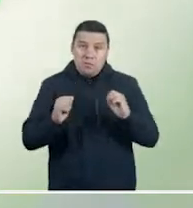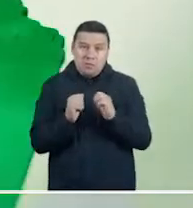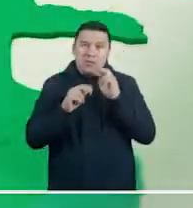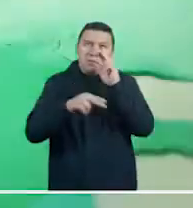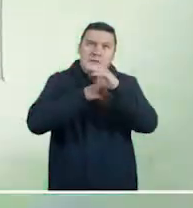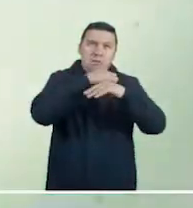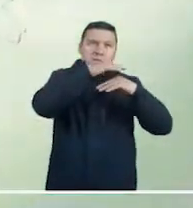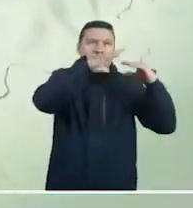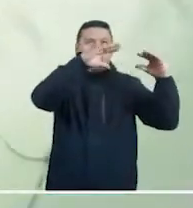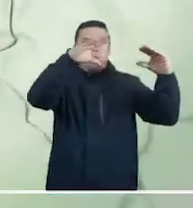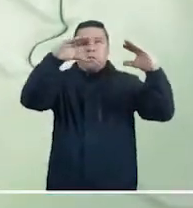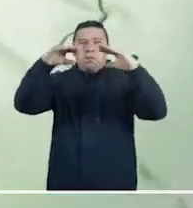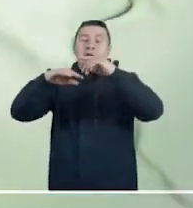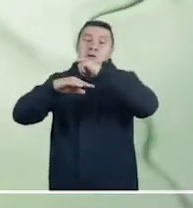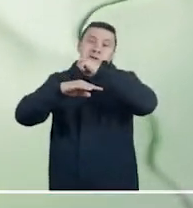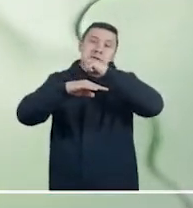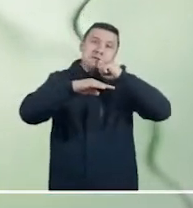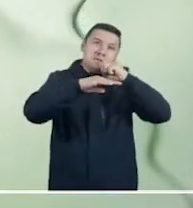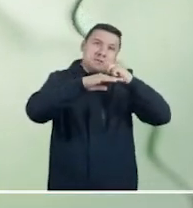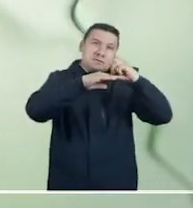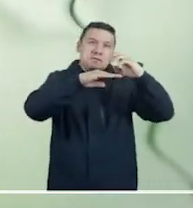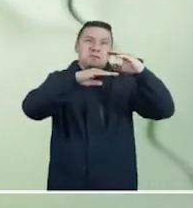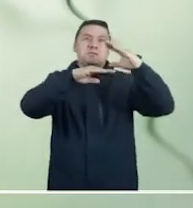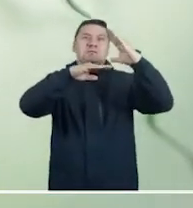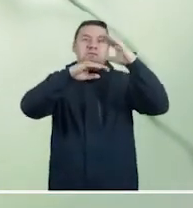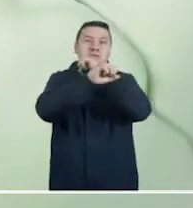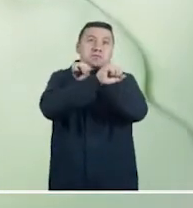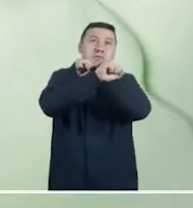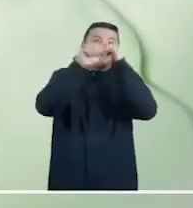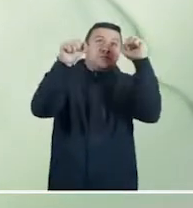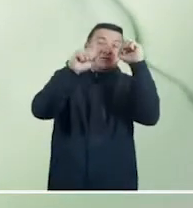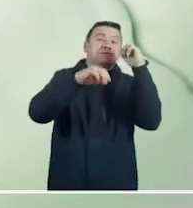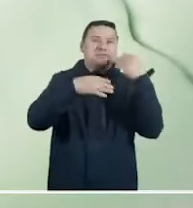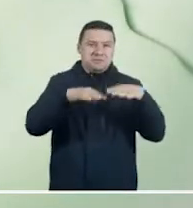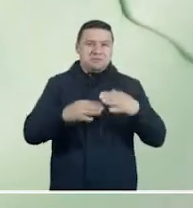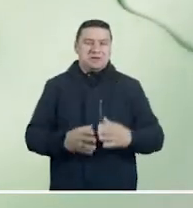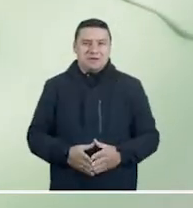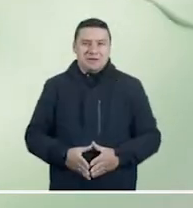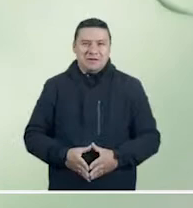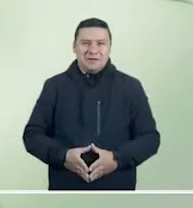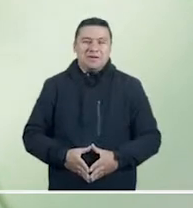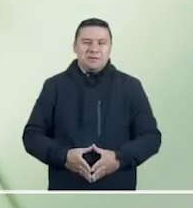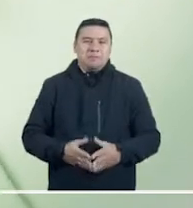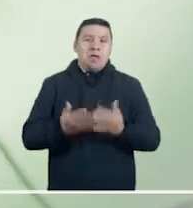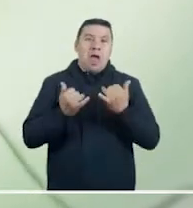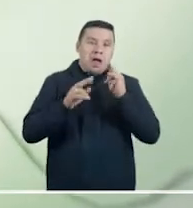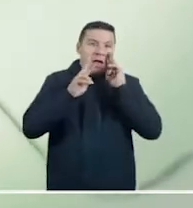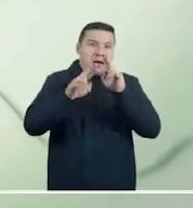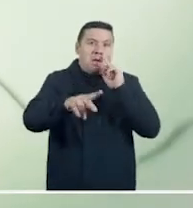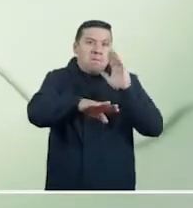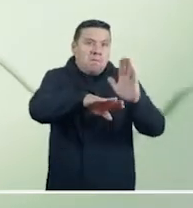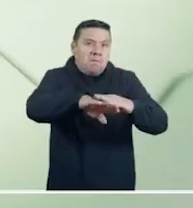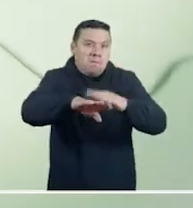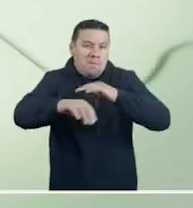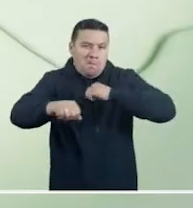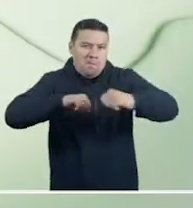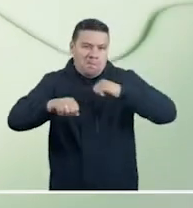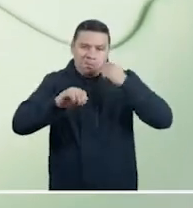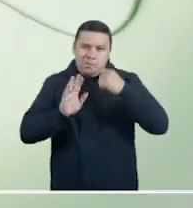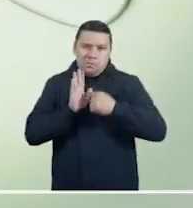Finalmente, en la capital del país, los pronósticos anuncian cielo semi-nublado y tiempo seco predominante durante las primeras horas del día.